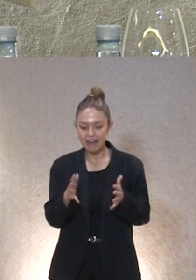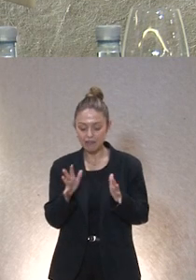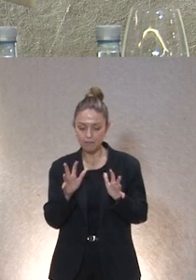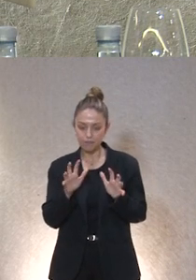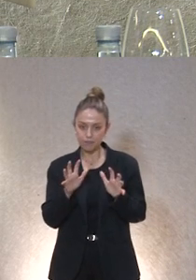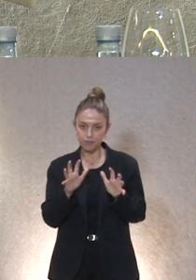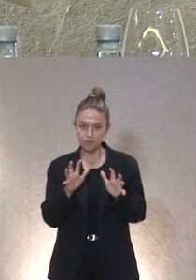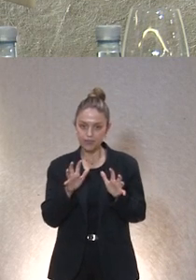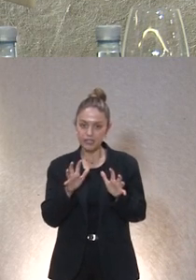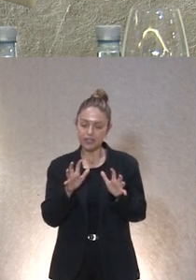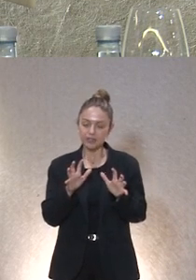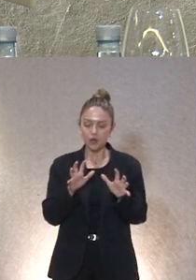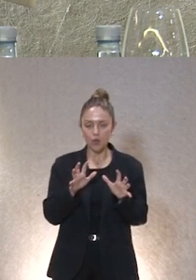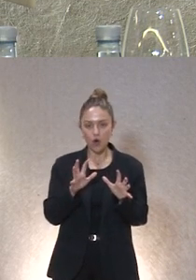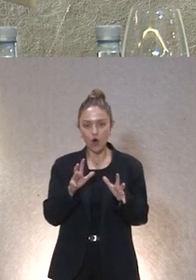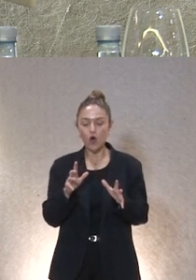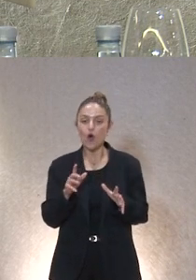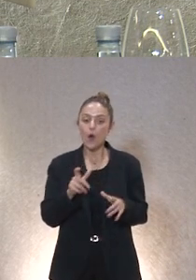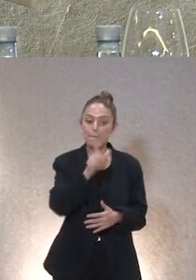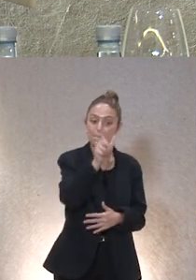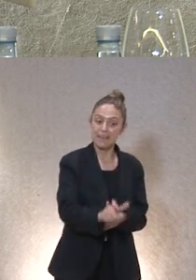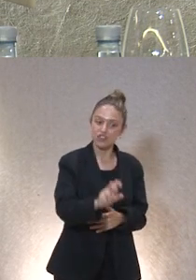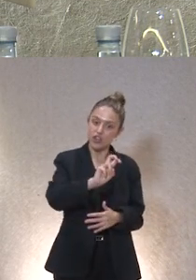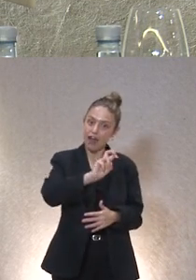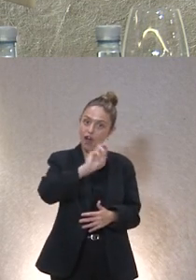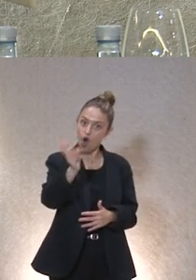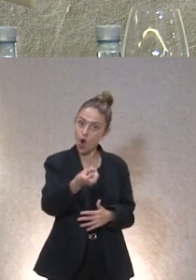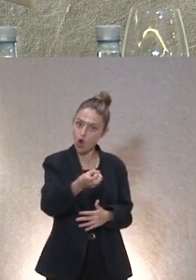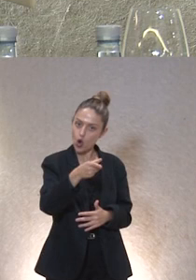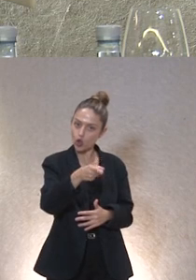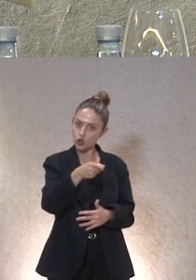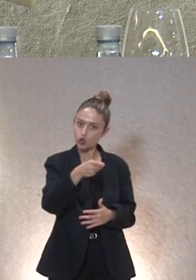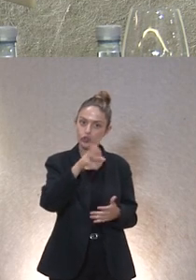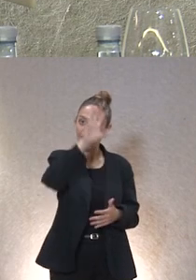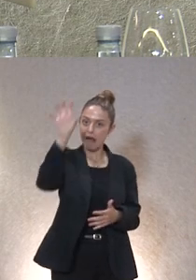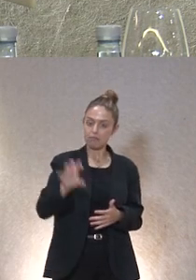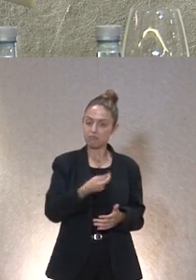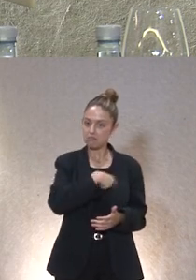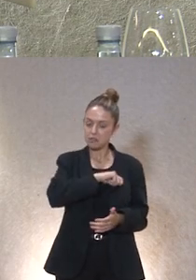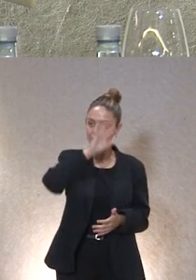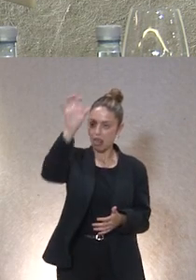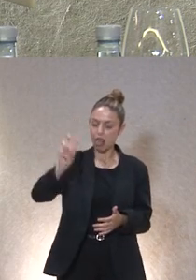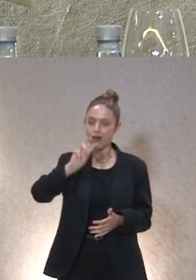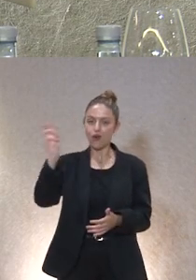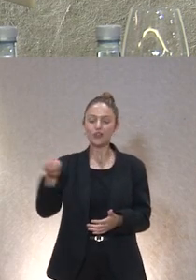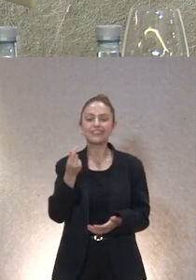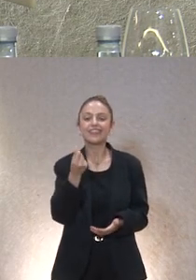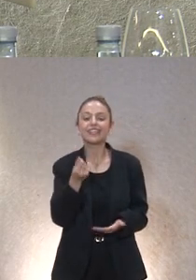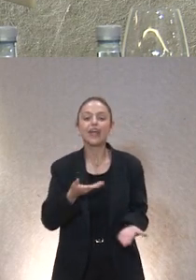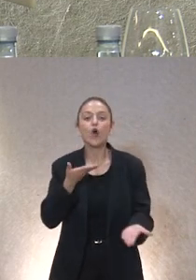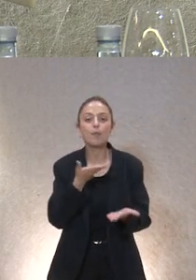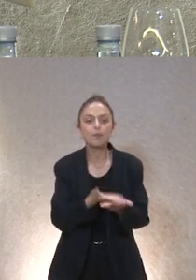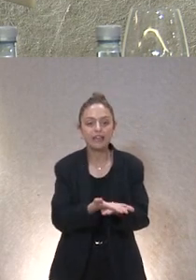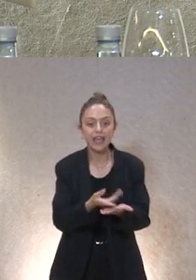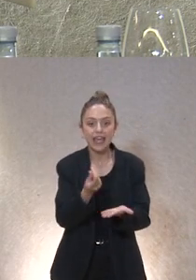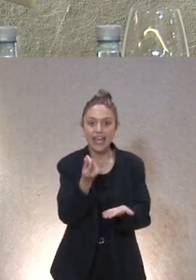Bizum o sea ellos piden dinero a una persona de otra comunidad autónoma y cuando